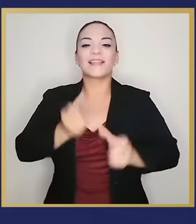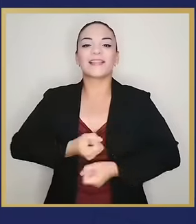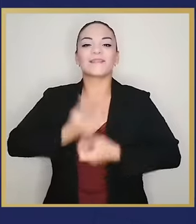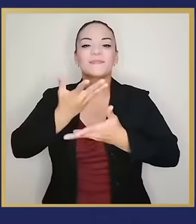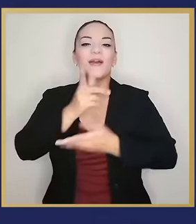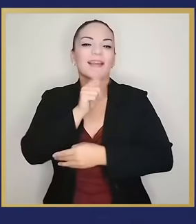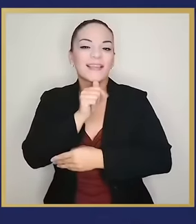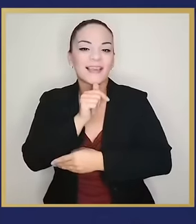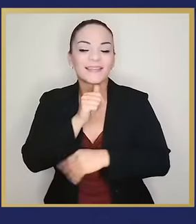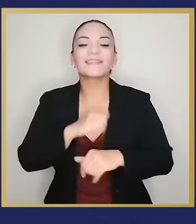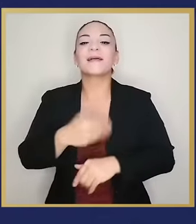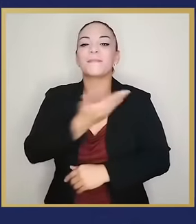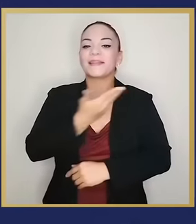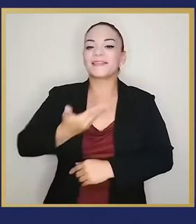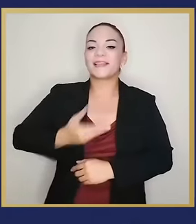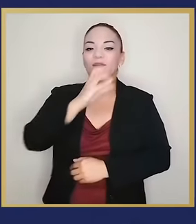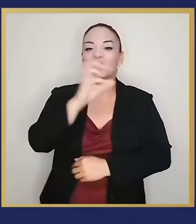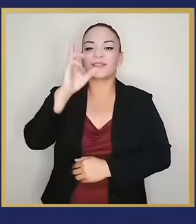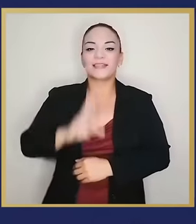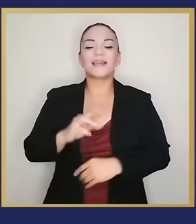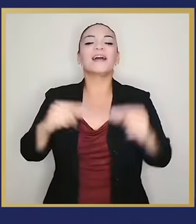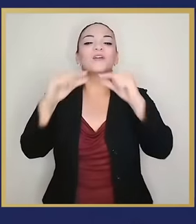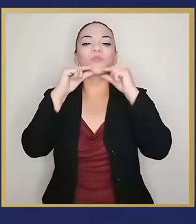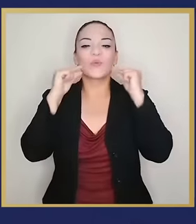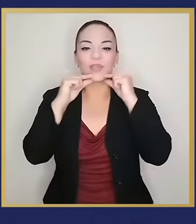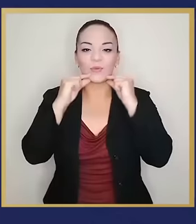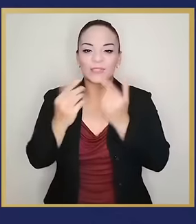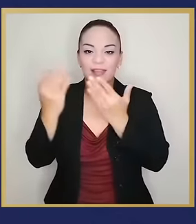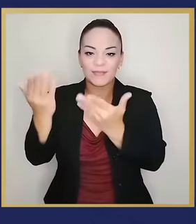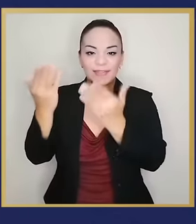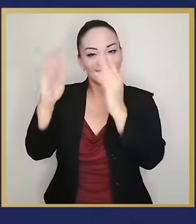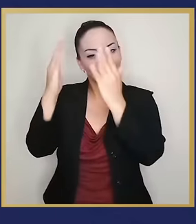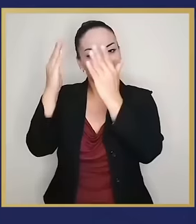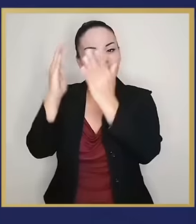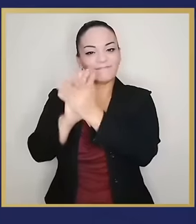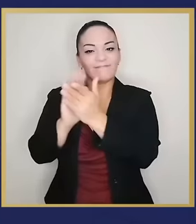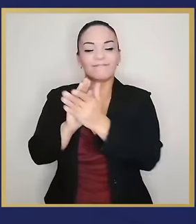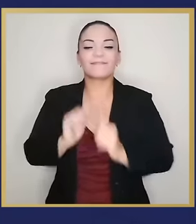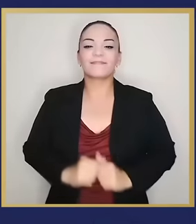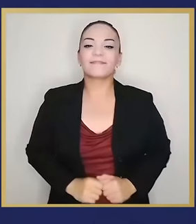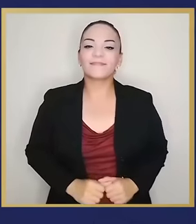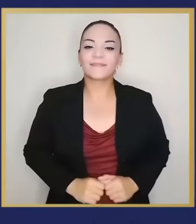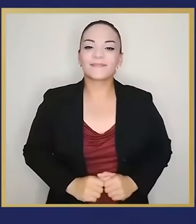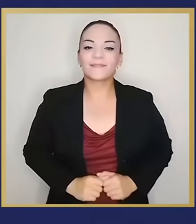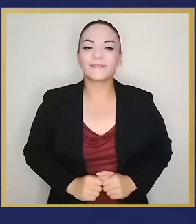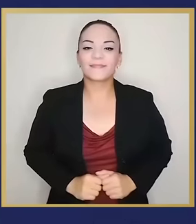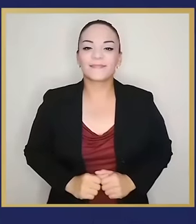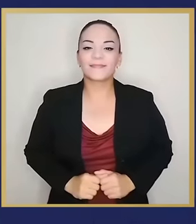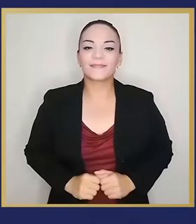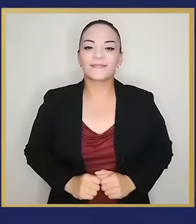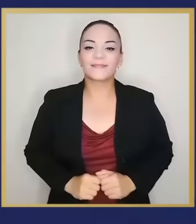Expresión, el presidente de Costa Rica, Rodrigo Chávez Robles.